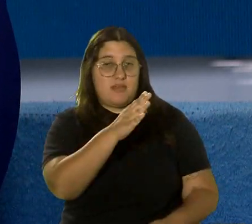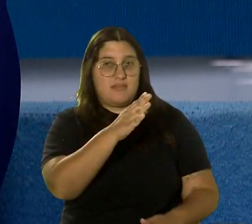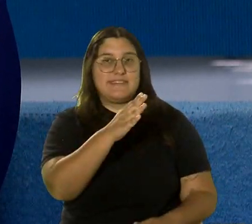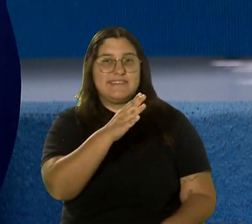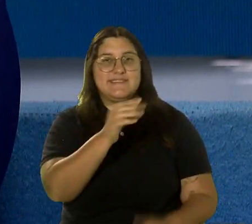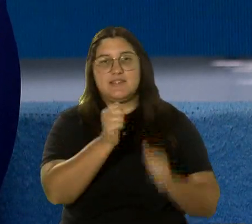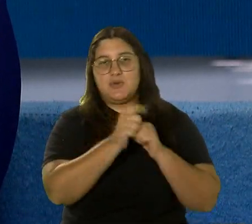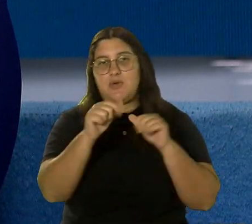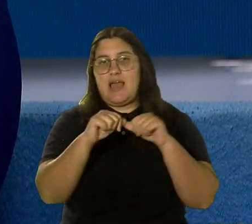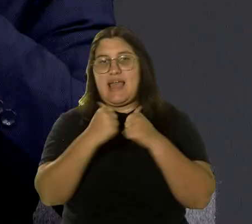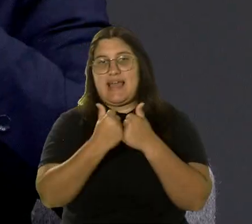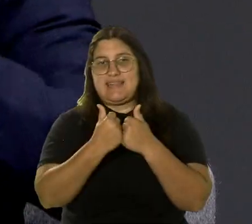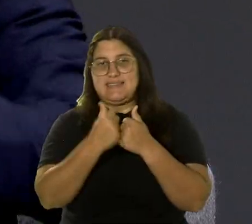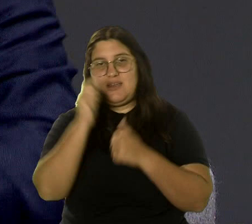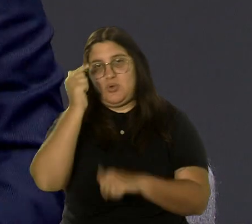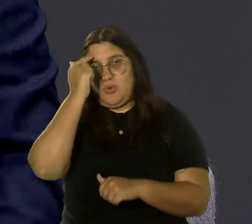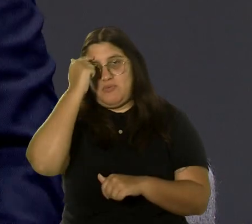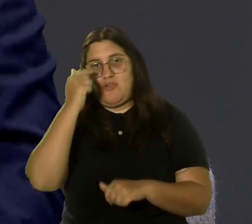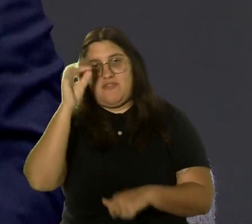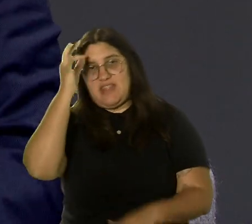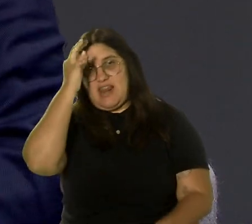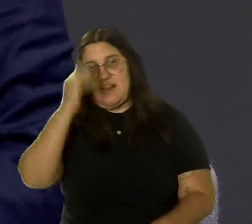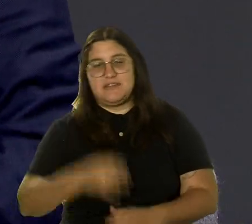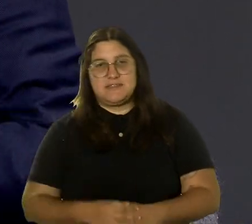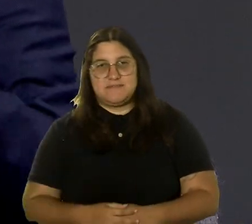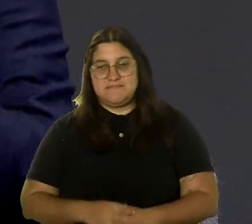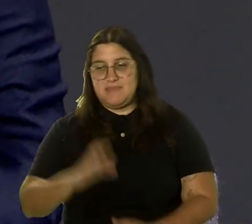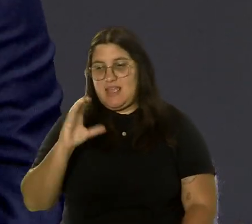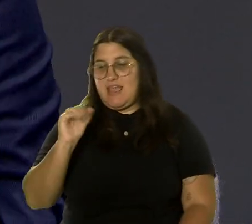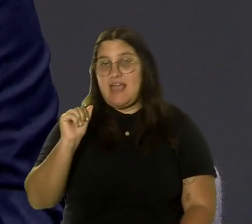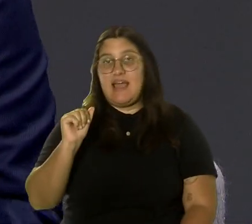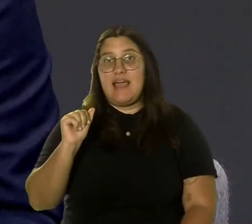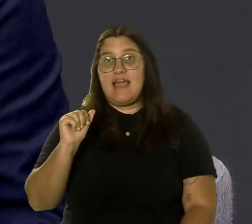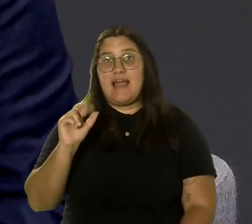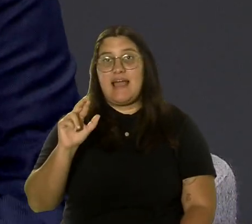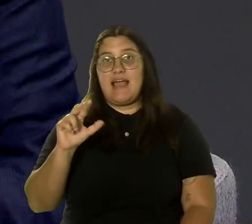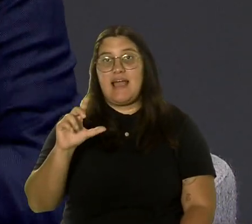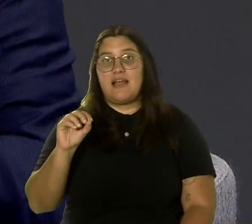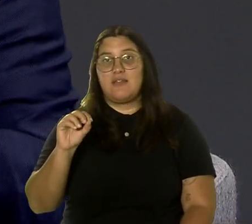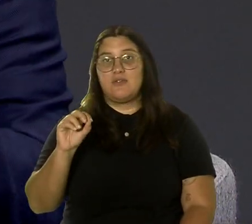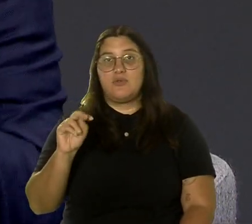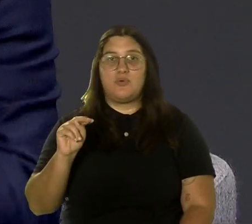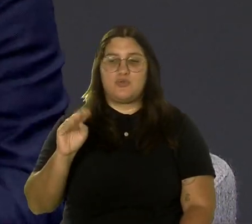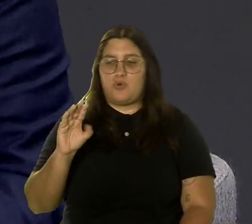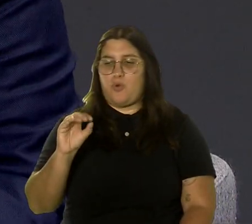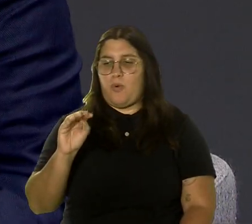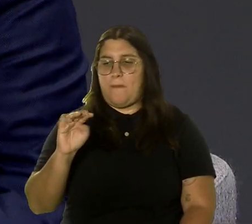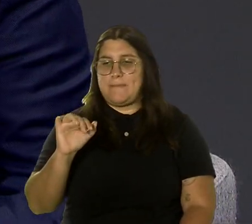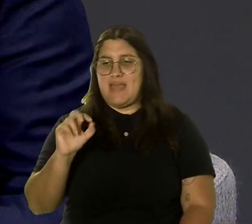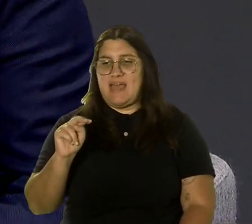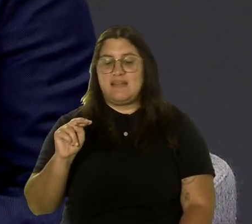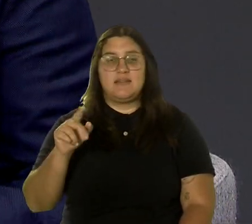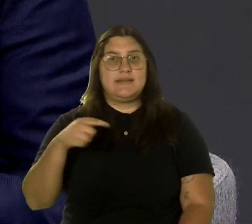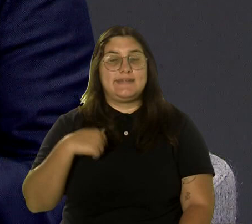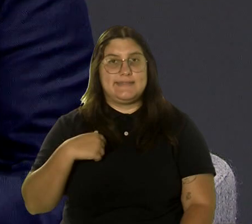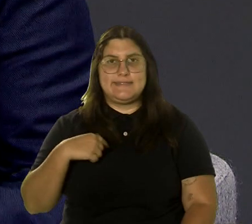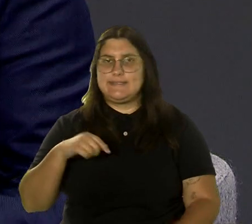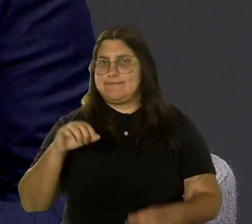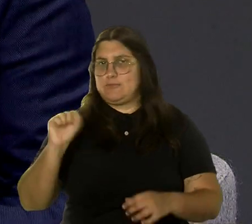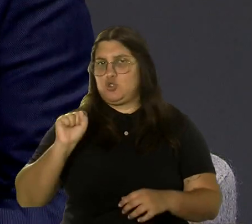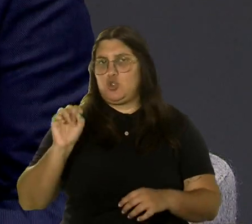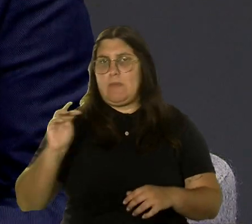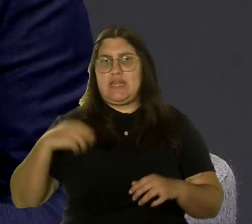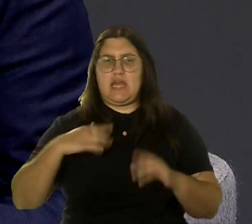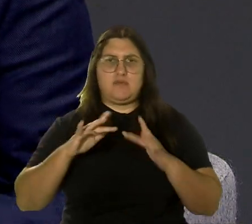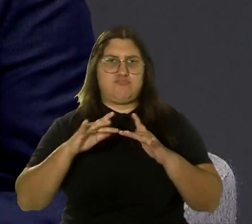con estas agencias de gobierno federal. Carlos Cobián está acostumbrado a desarrollar diferentes eventos, está activo en las redes sociales, pero imagino